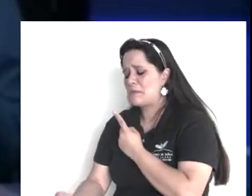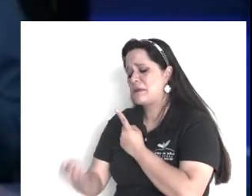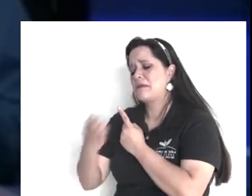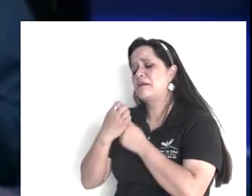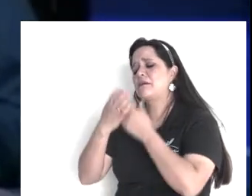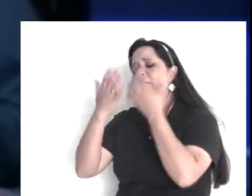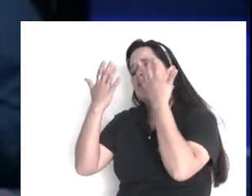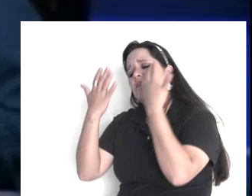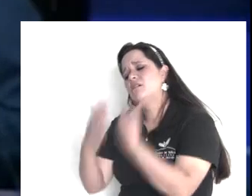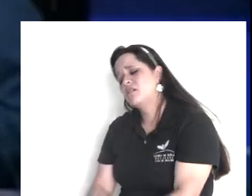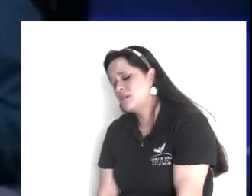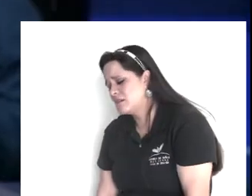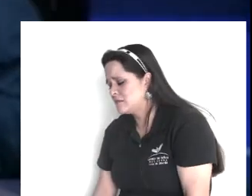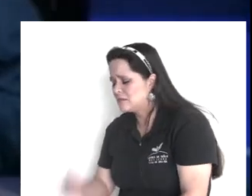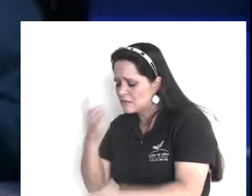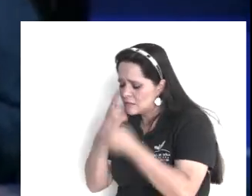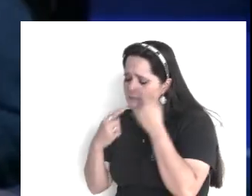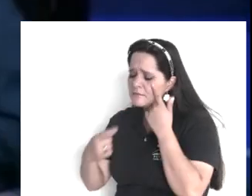rabo verde,